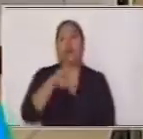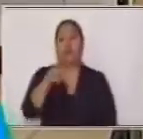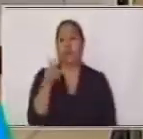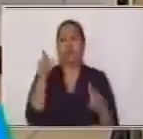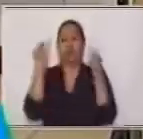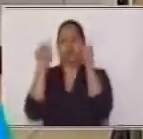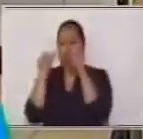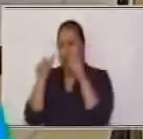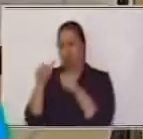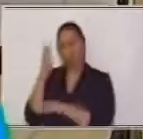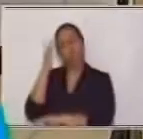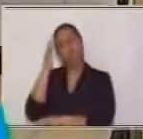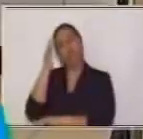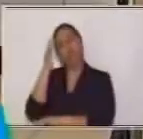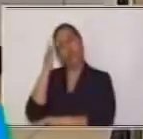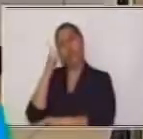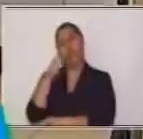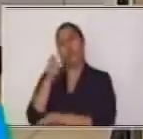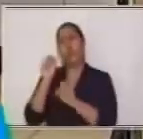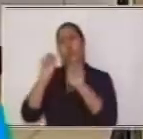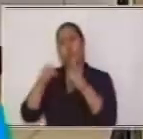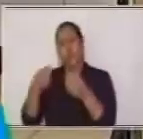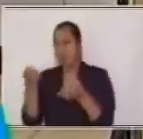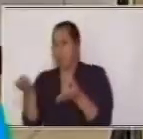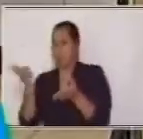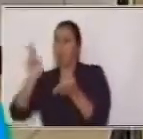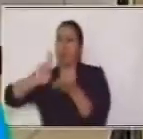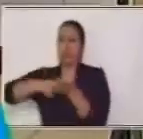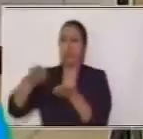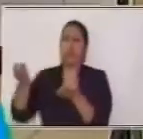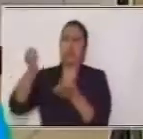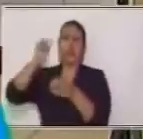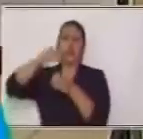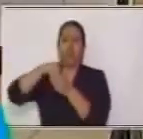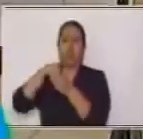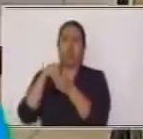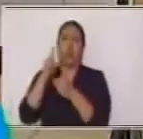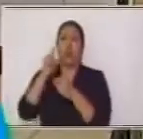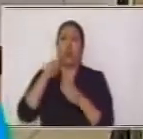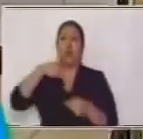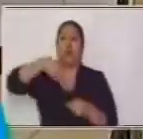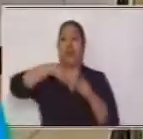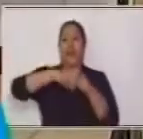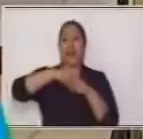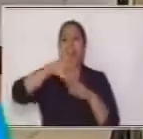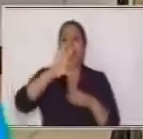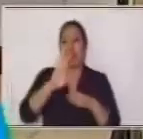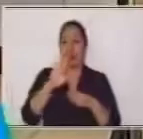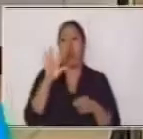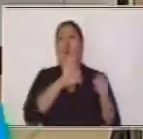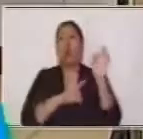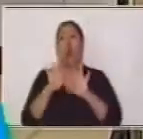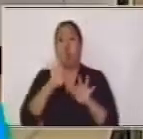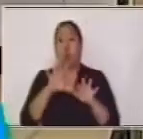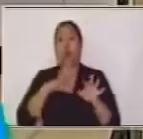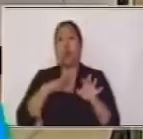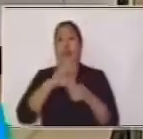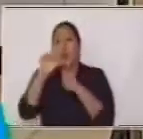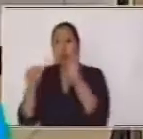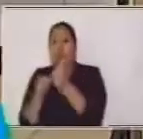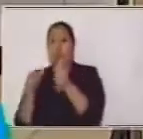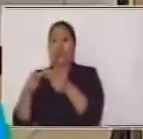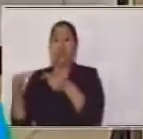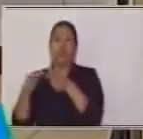si le puedes agregar un nexo o bien se convierte en una subordinación. Trabájalo